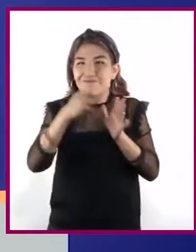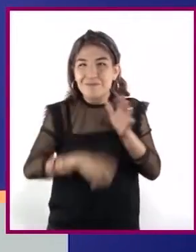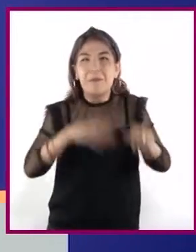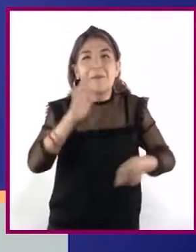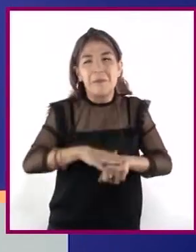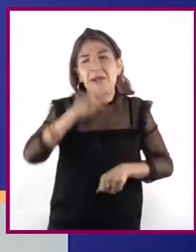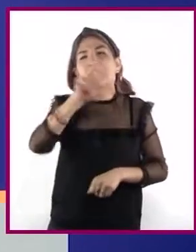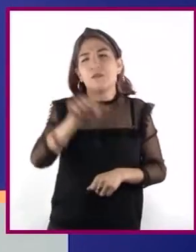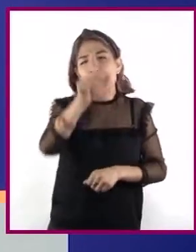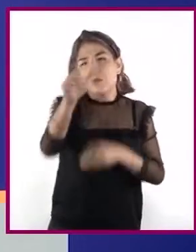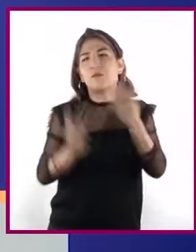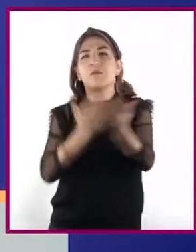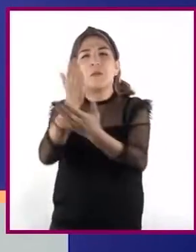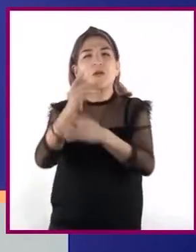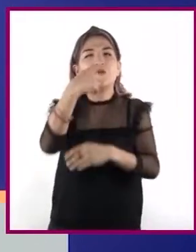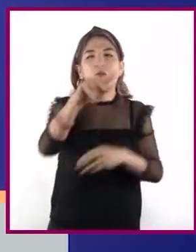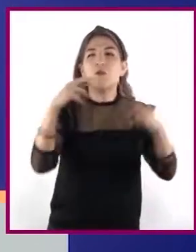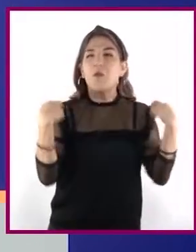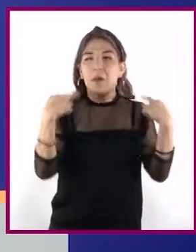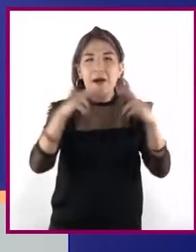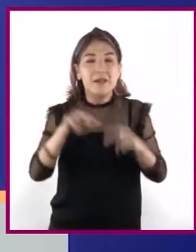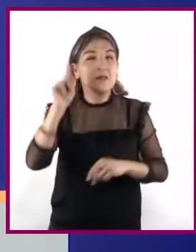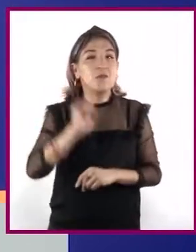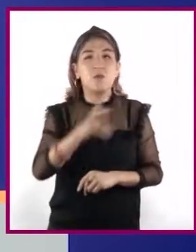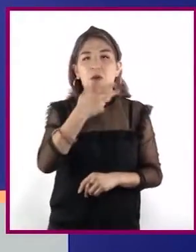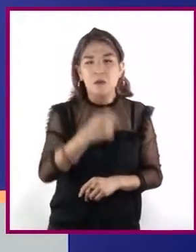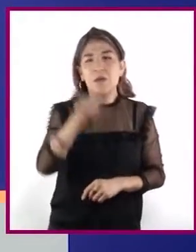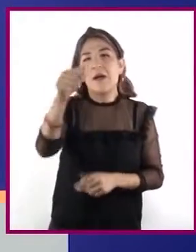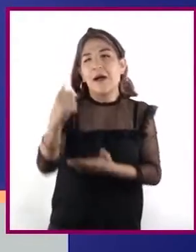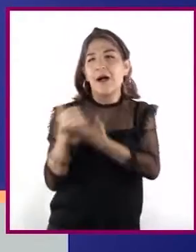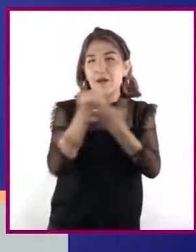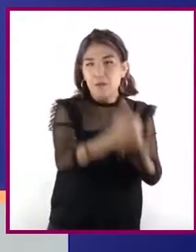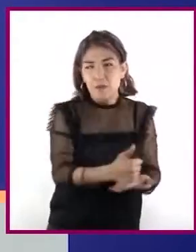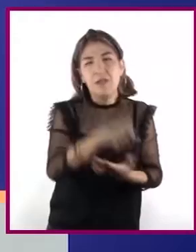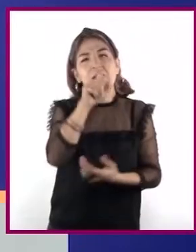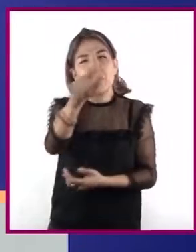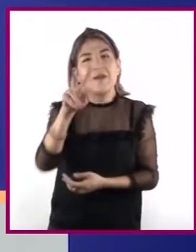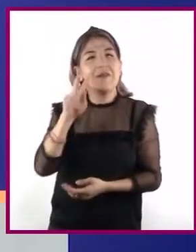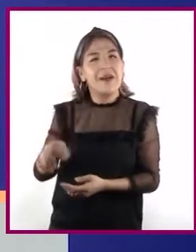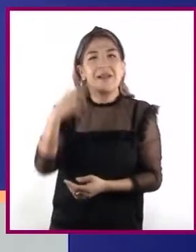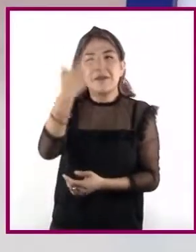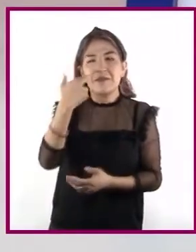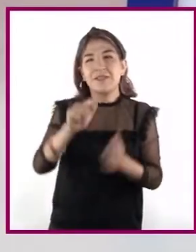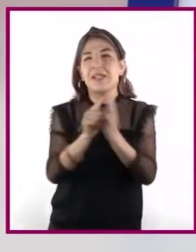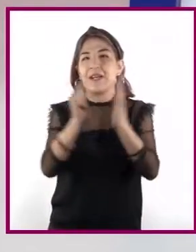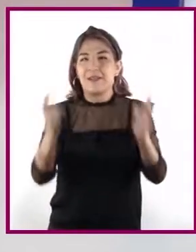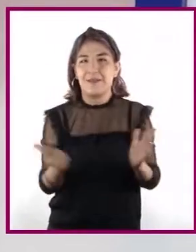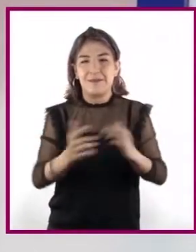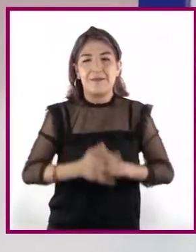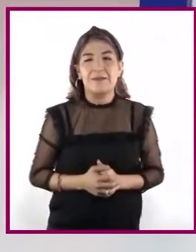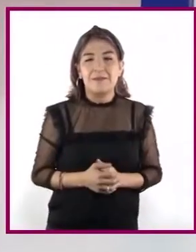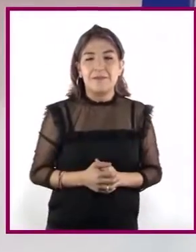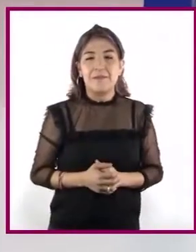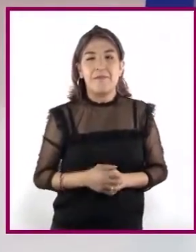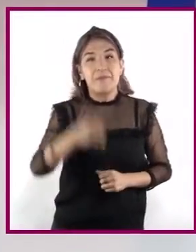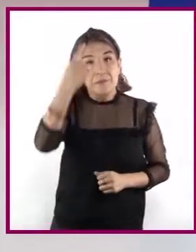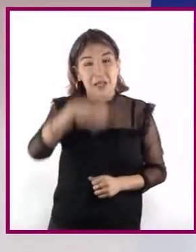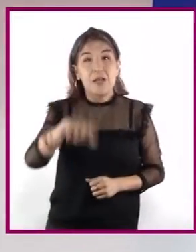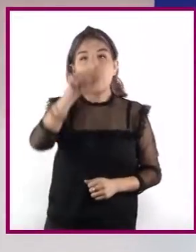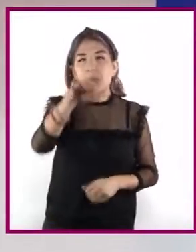solicitar apoyo a su profesora o profesor, o bien consultar su libro de texto. Para adquirir